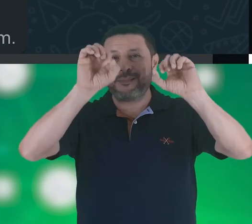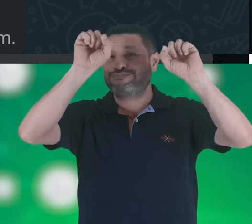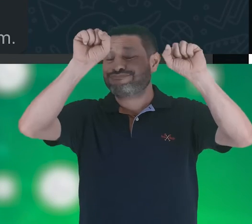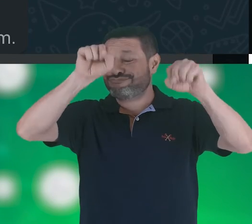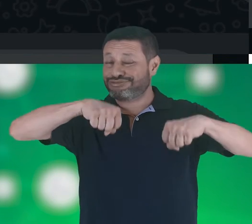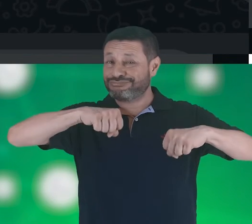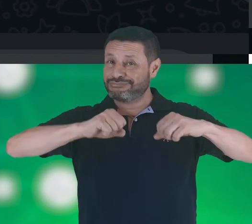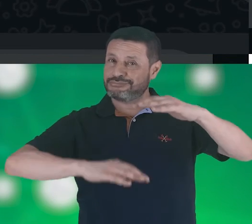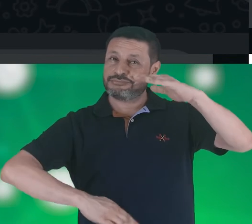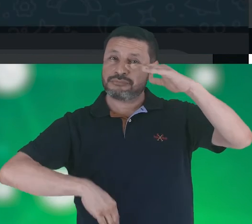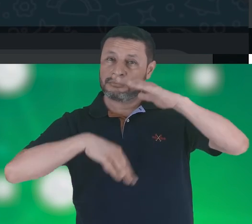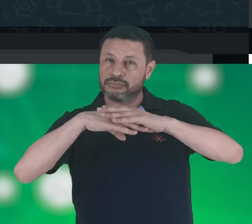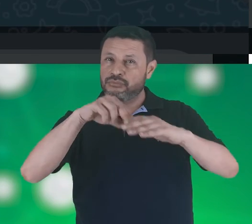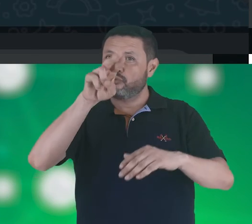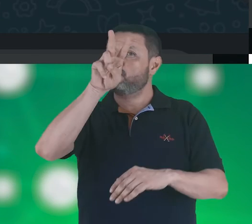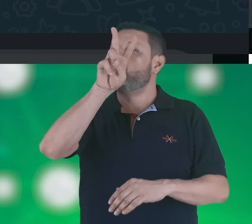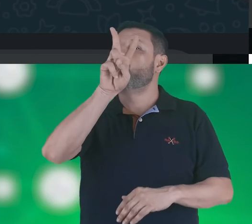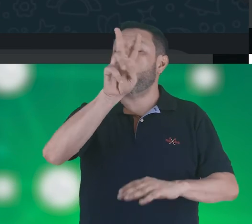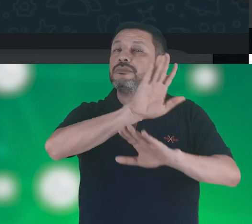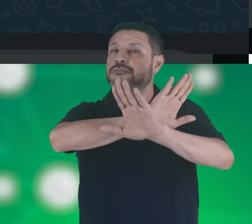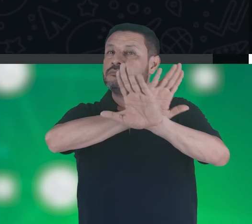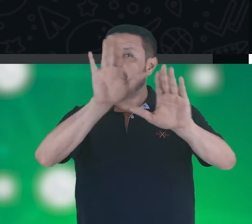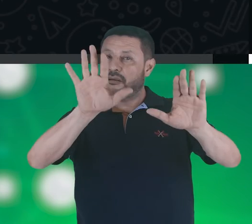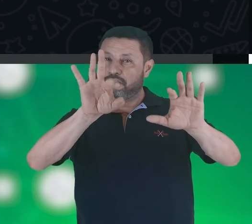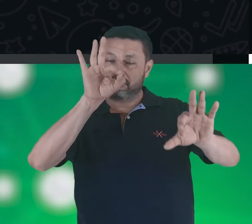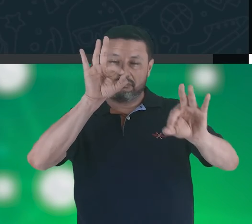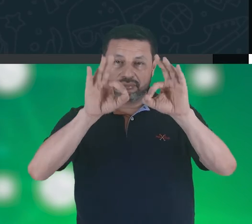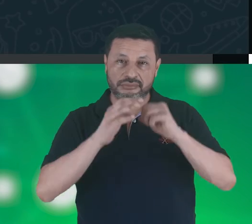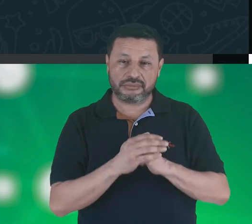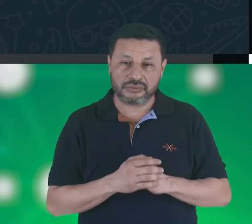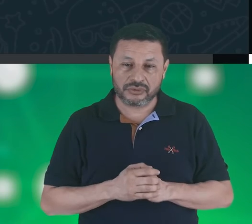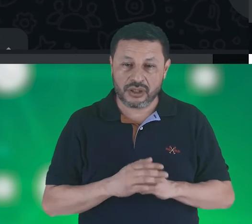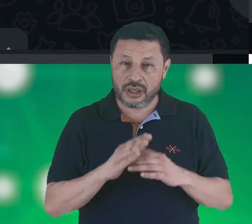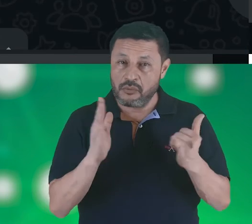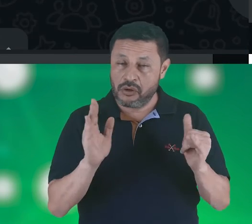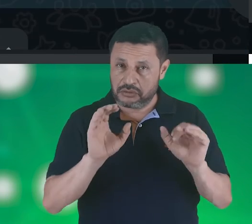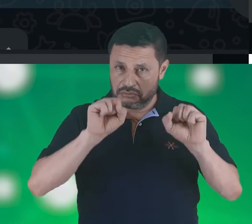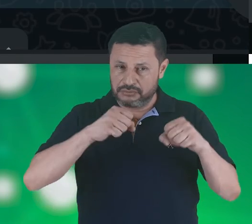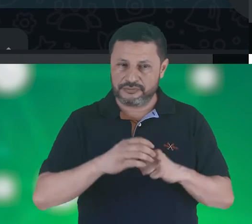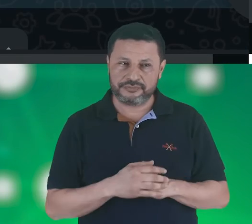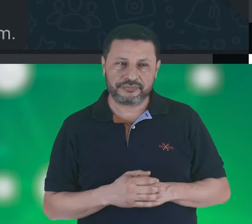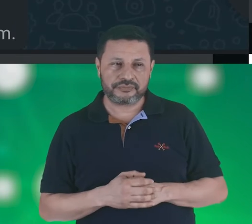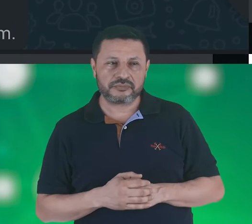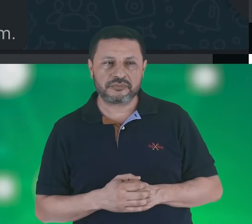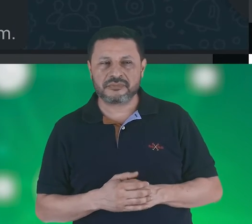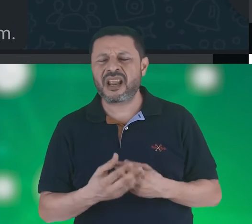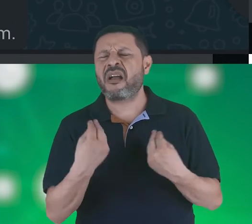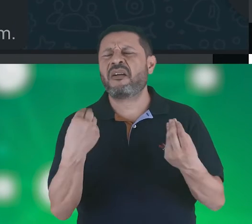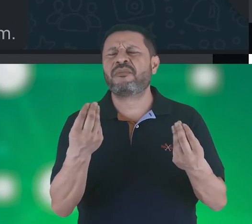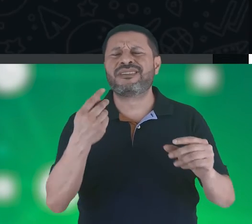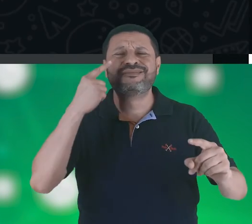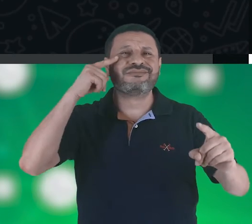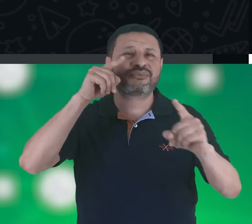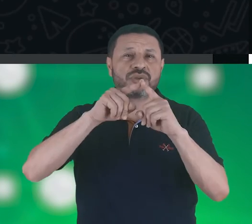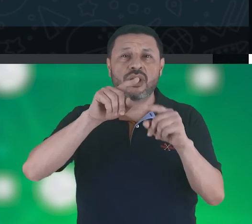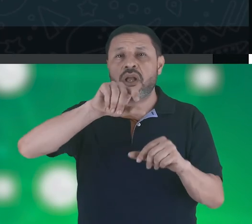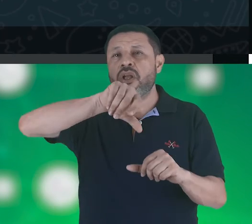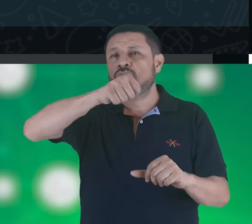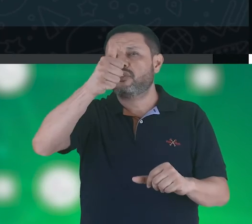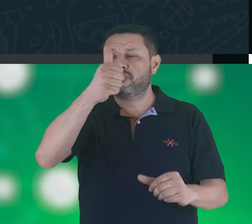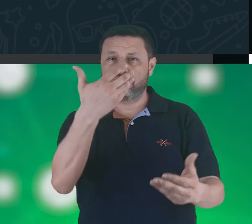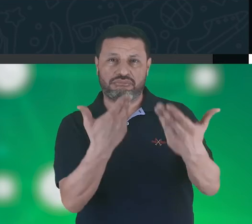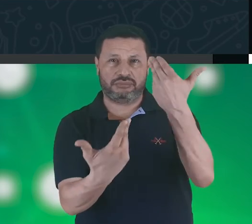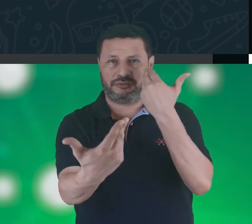Eso sí, solo puedes participar en las pruebas que prefieras de máximo 12 puntos. Esto, con el fin de